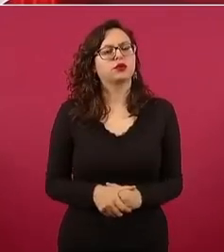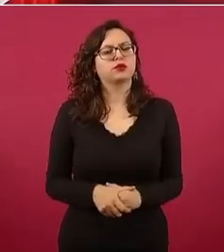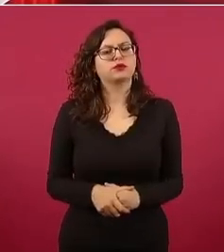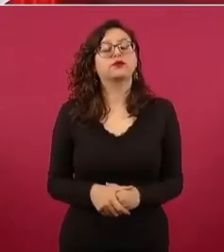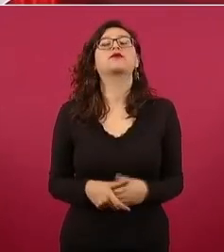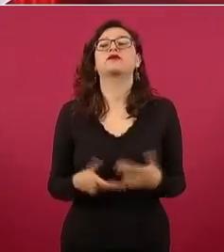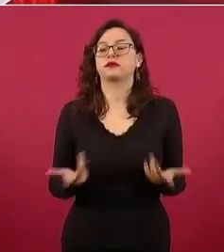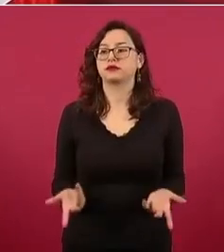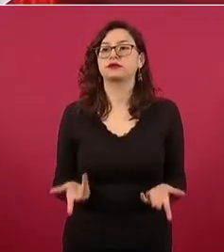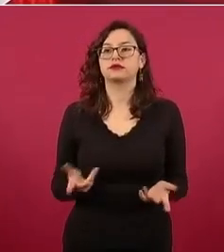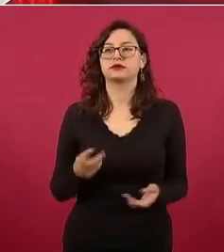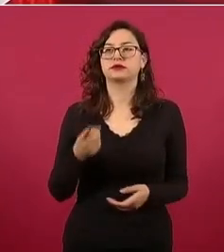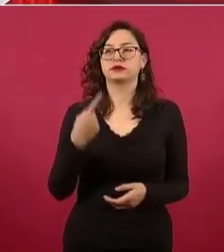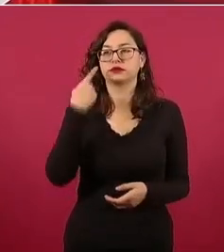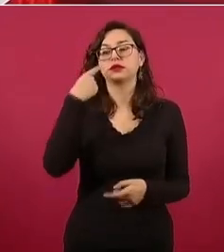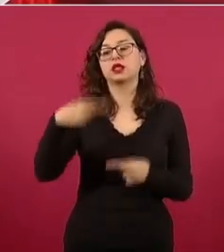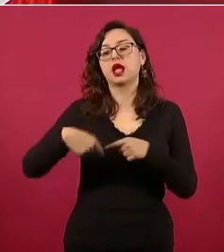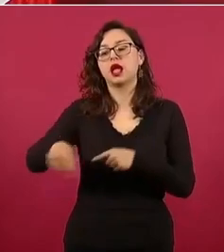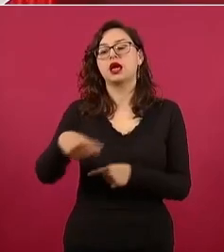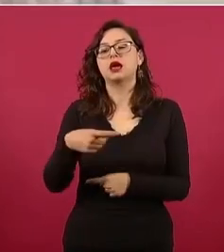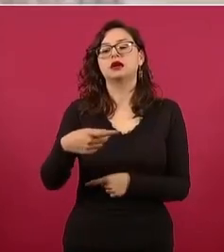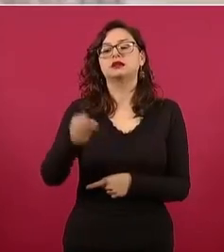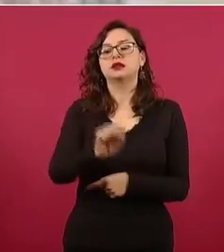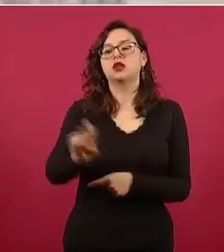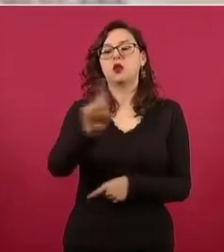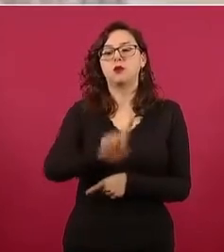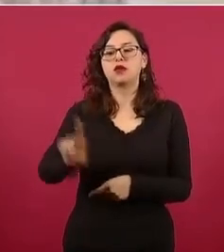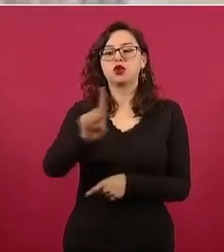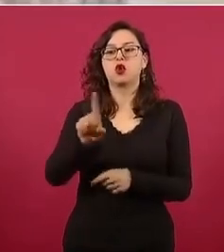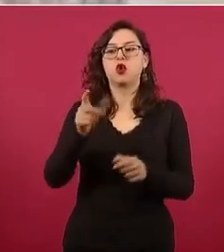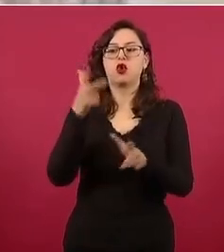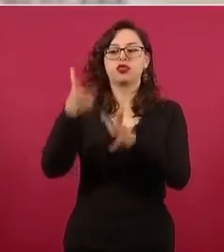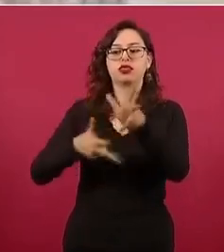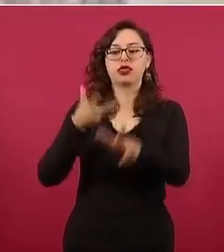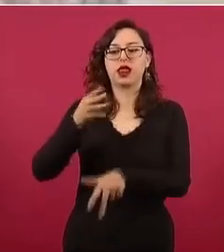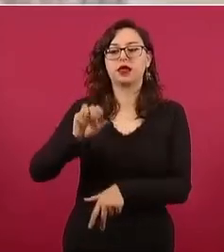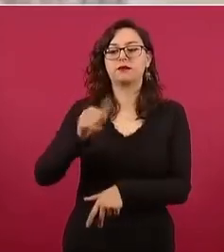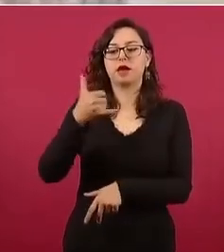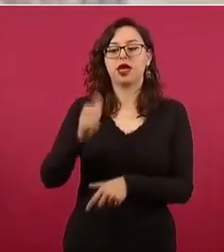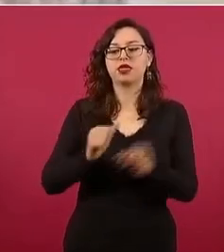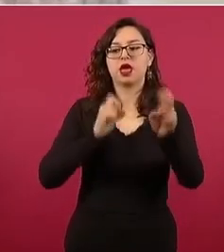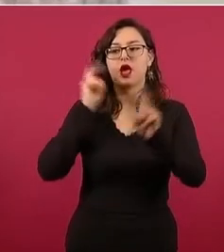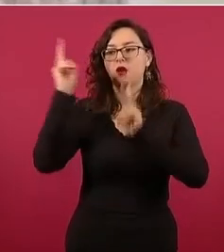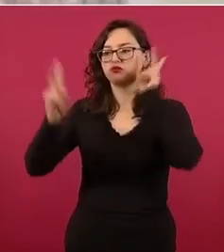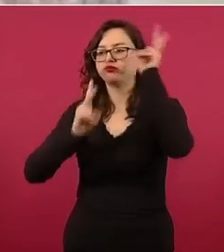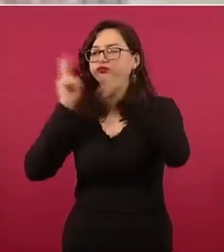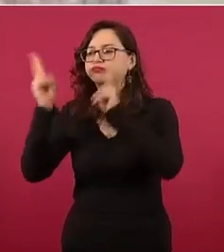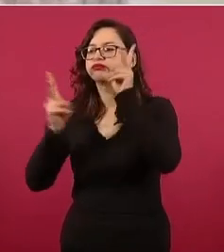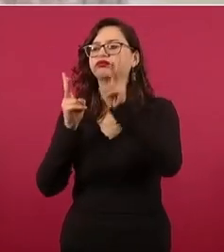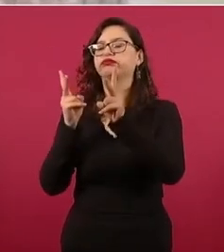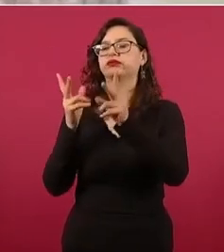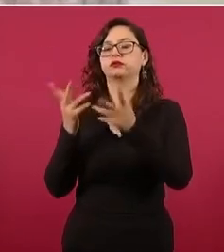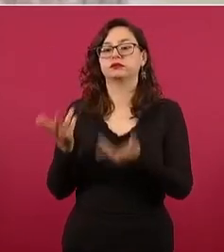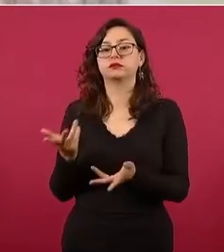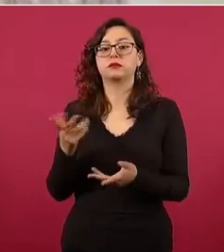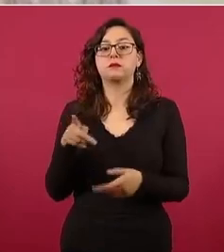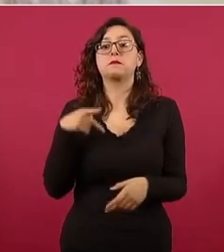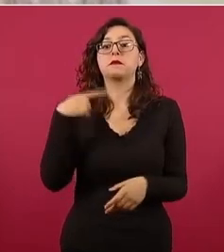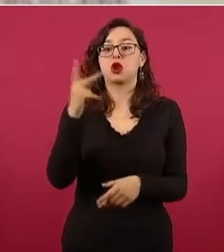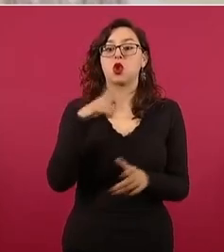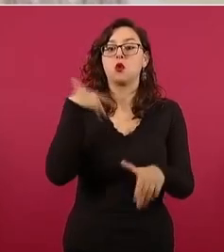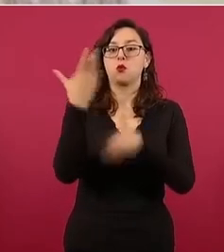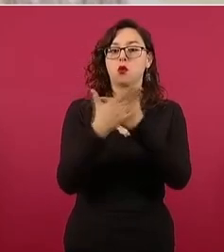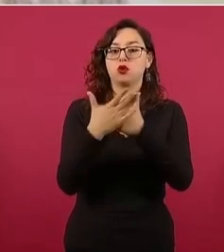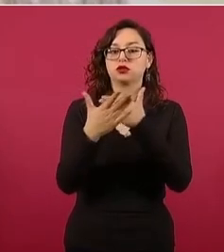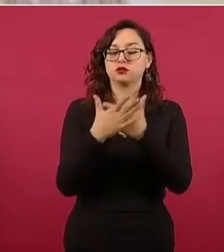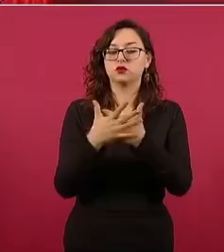la supervisión del Tren Maya. La siguiente semana voy a hacer lo mismo que hice en Nayarit, en Tlaxcala y en Colima.